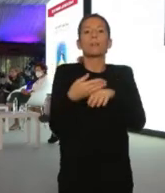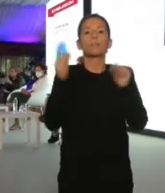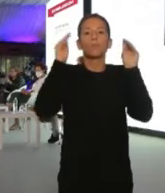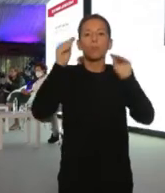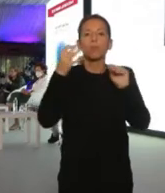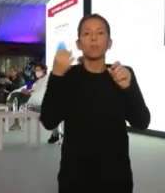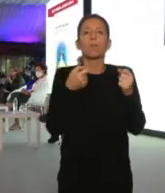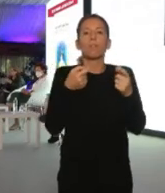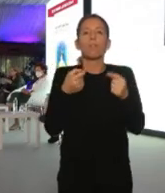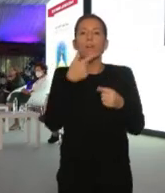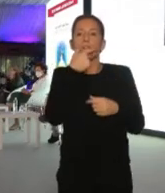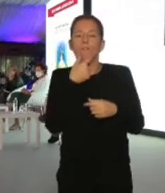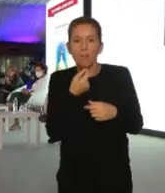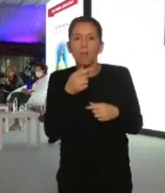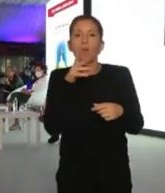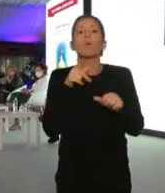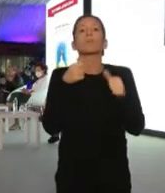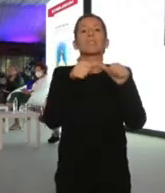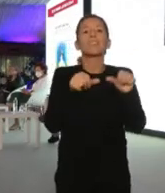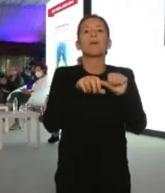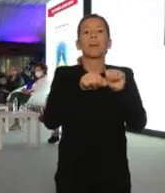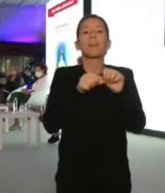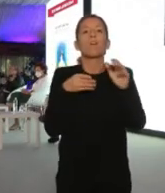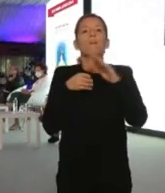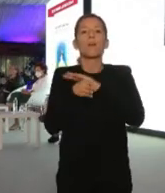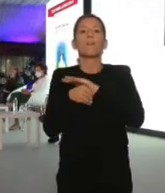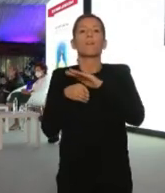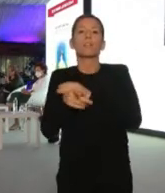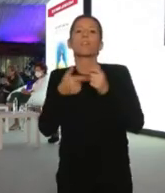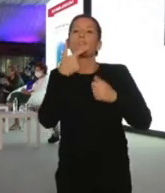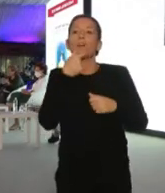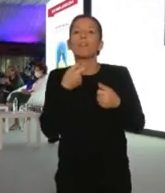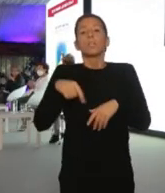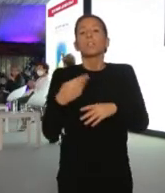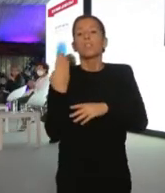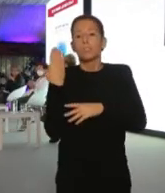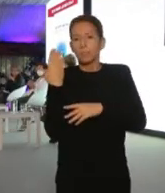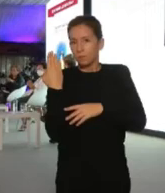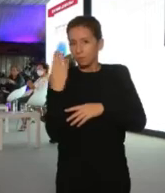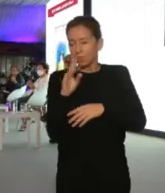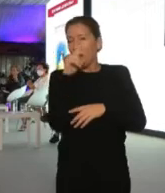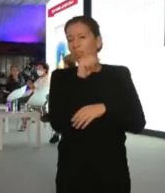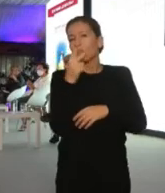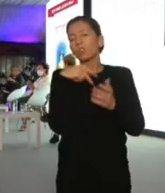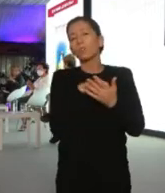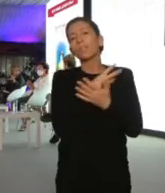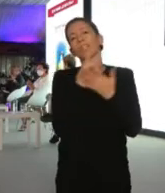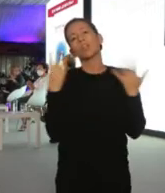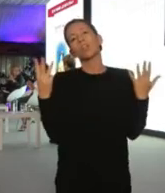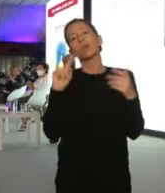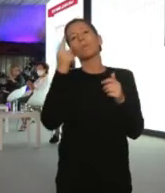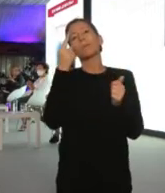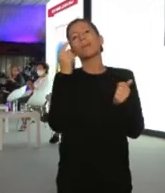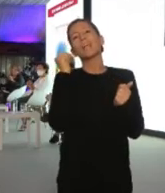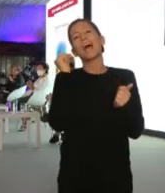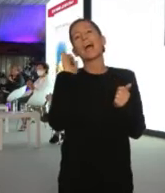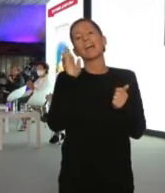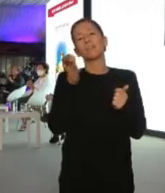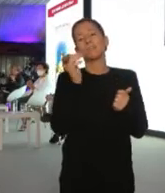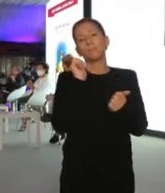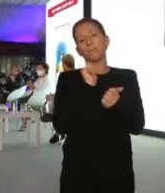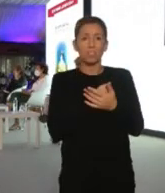formación en perspectiva se le facilita el acceso. Fai que las mujeres confíen en sistema y todo el mundo que